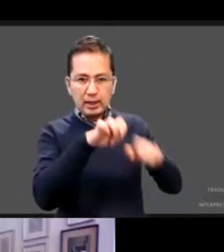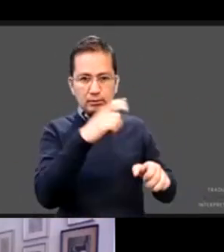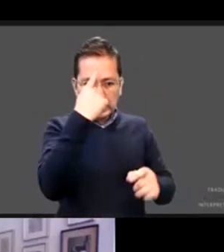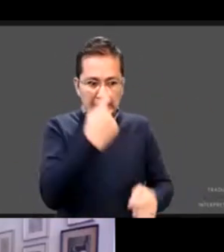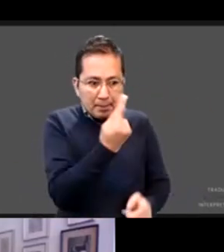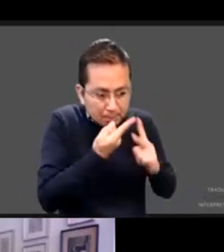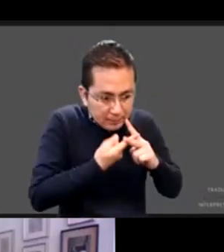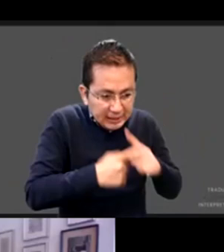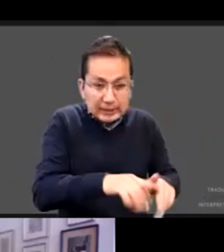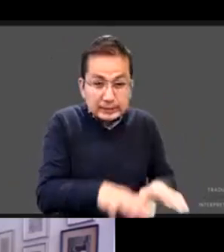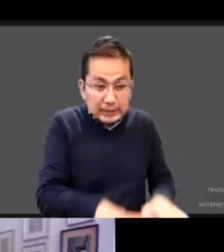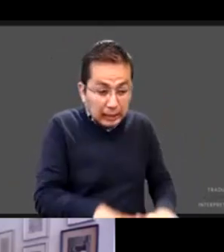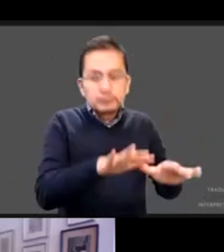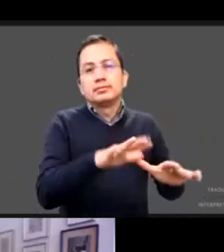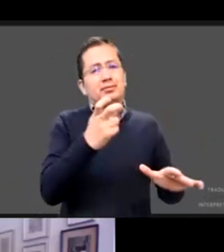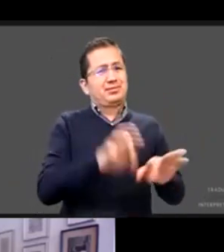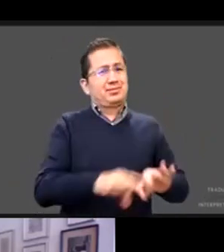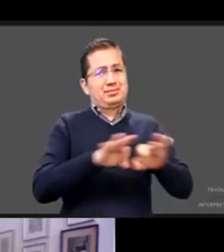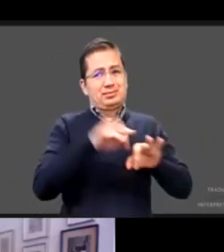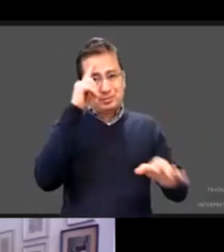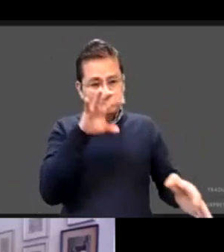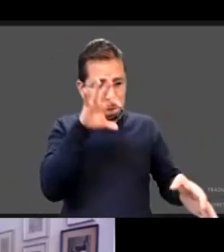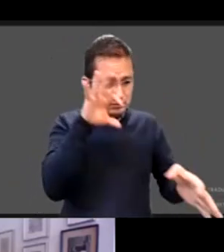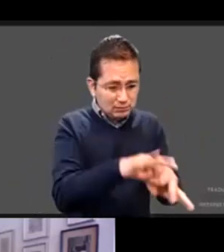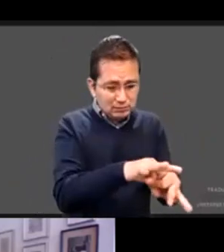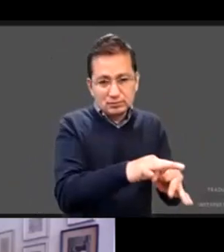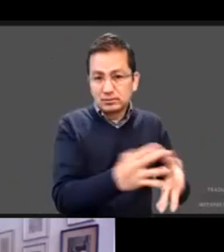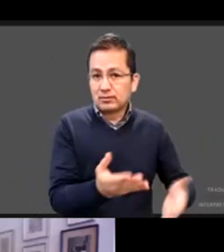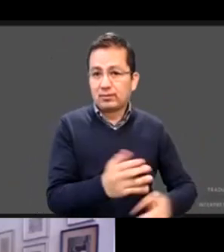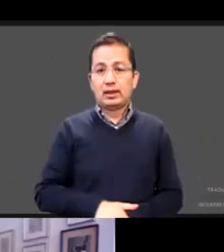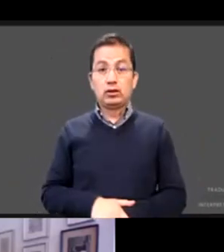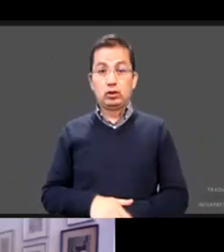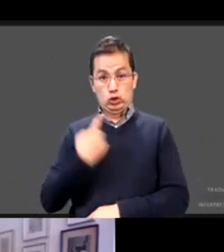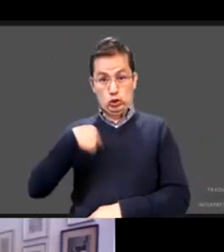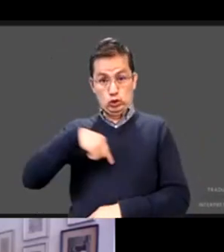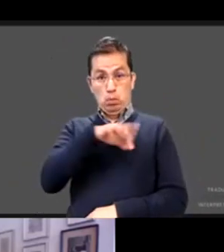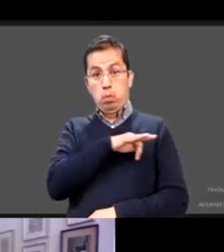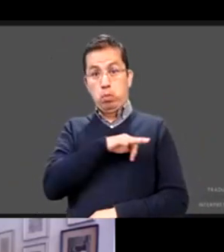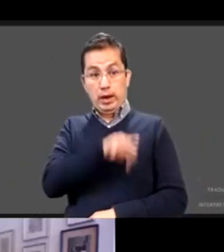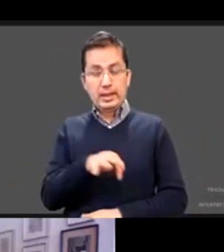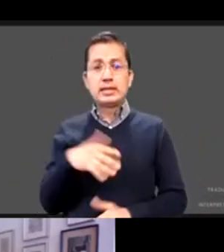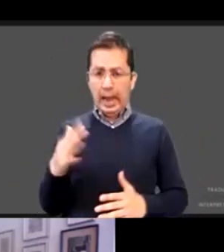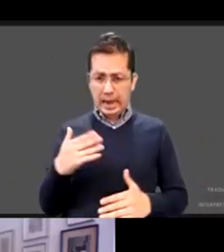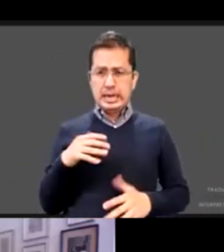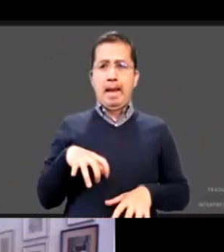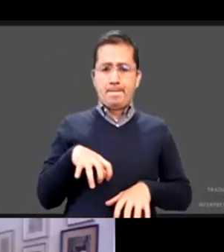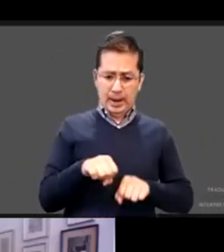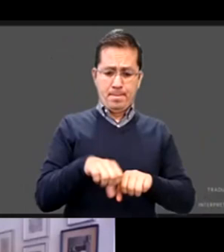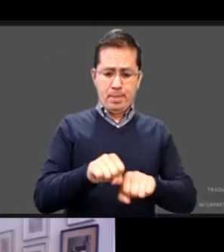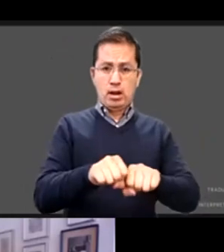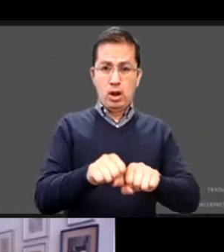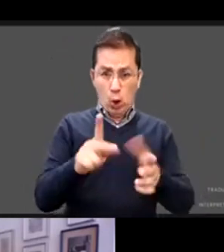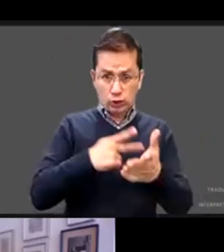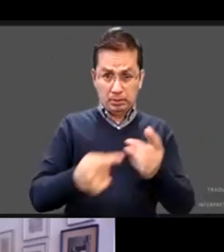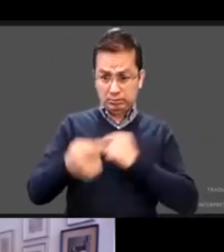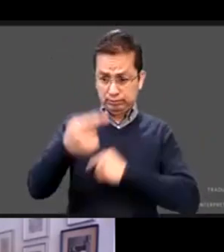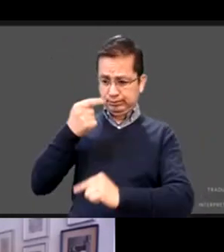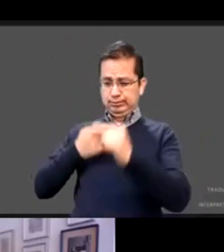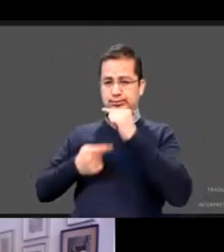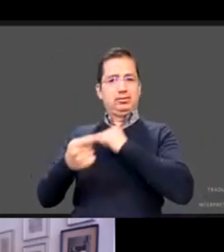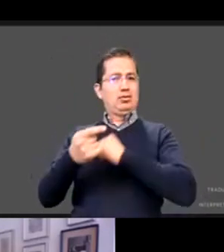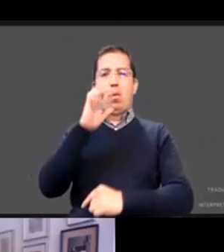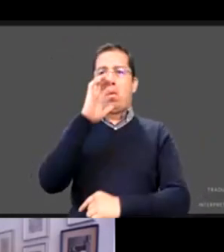no podemos desde ningún punto de vista retroceder en este país en un enfoque de derechos en